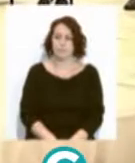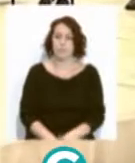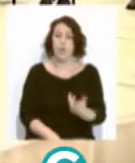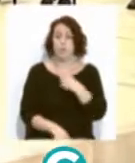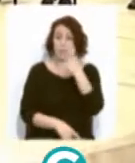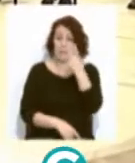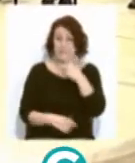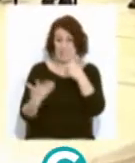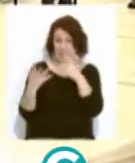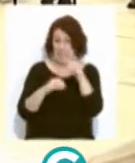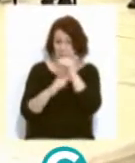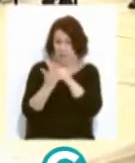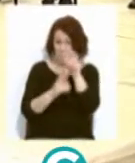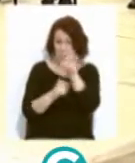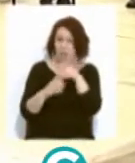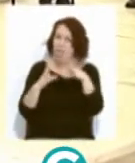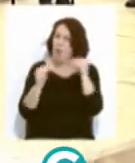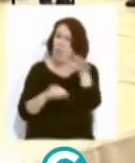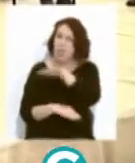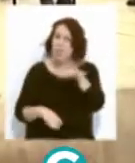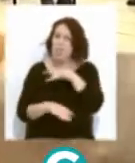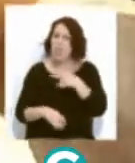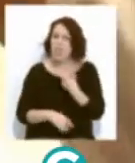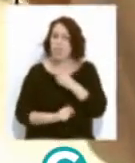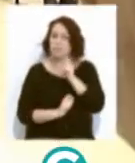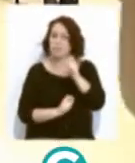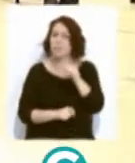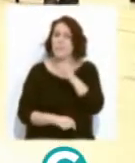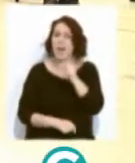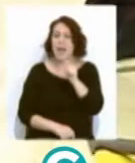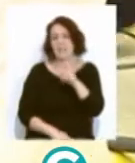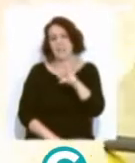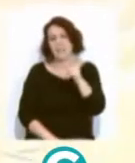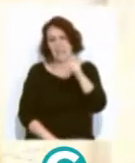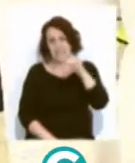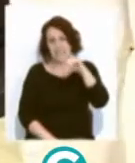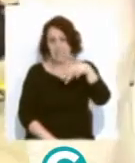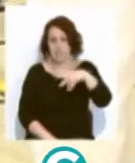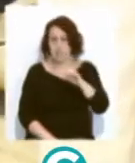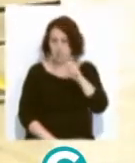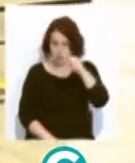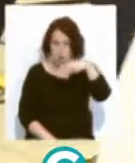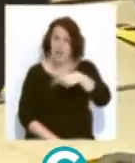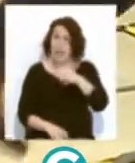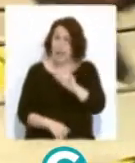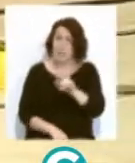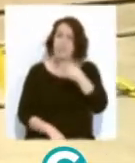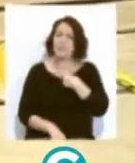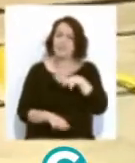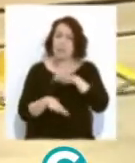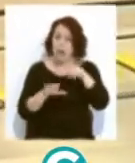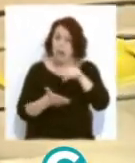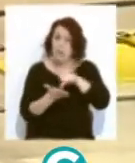Unas 60.000 personas en Andalucía están diagnosticadas de Parkinson. En la capital se calcula que hay en torno a unos 2.000